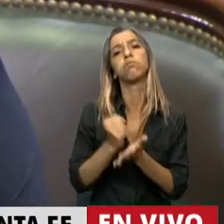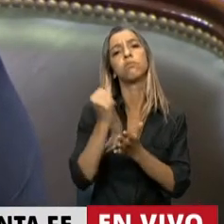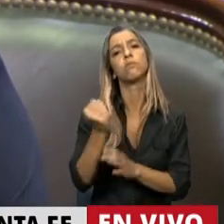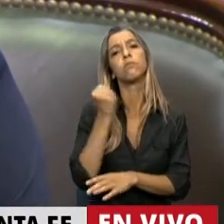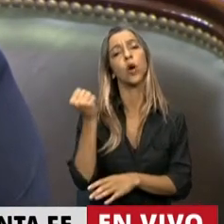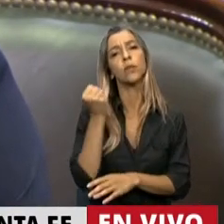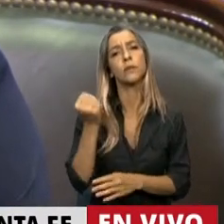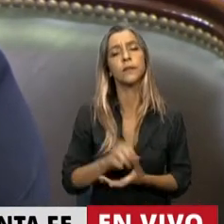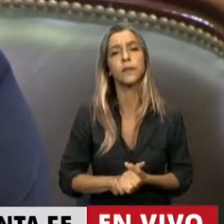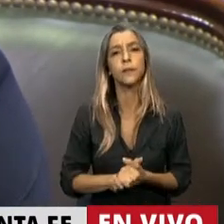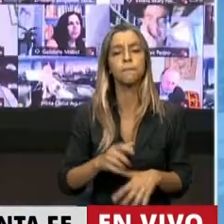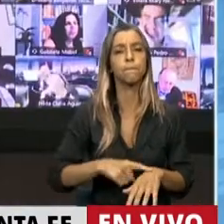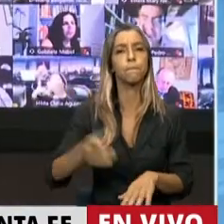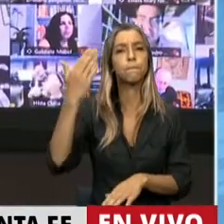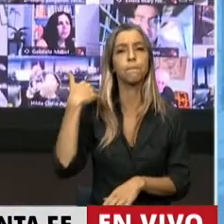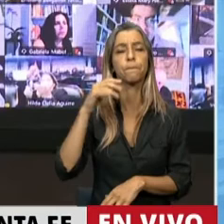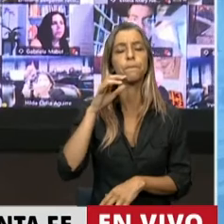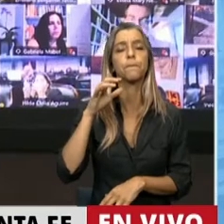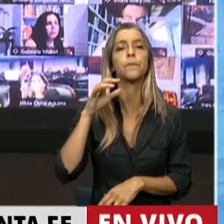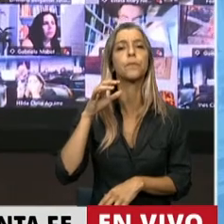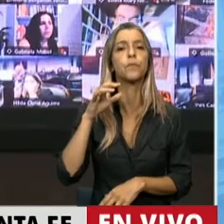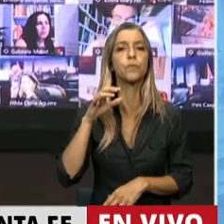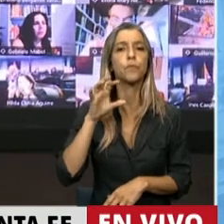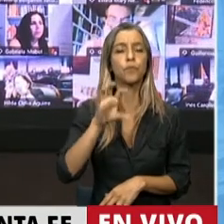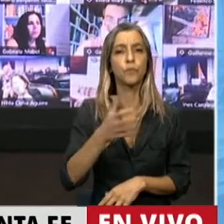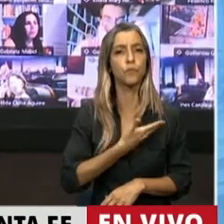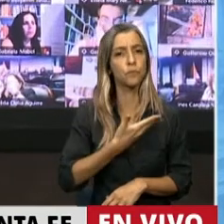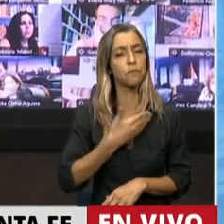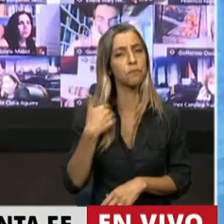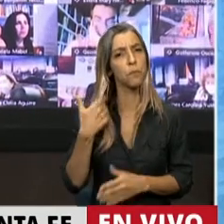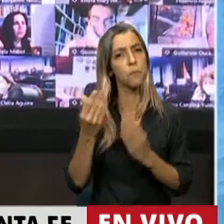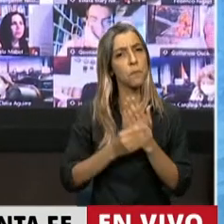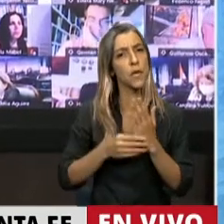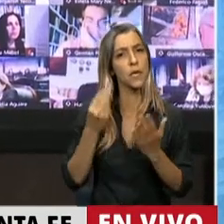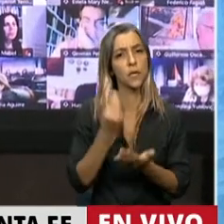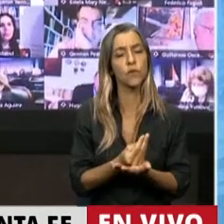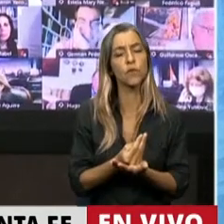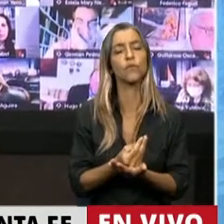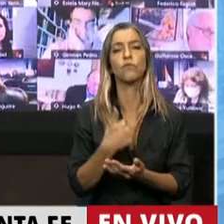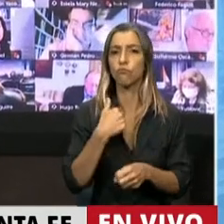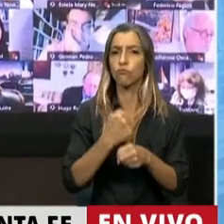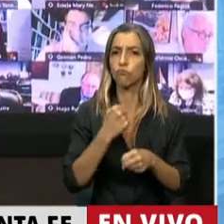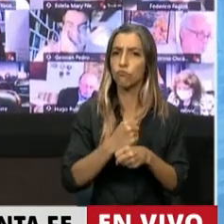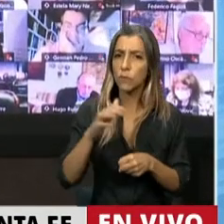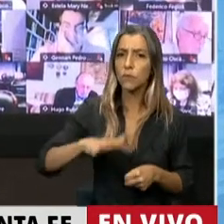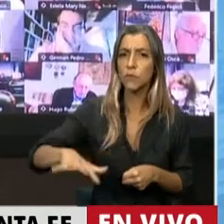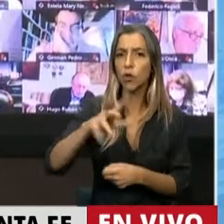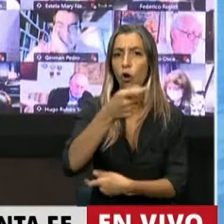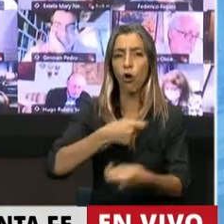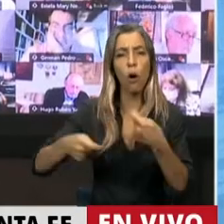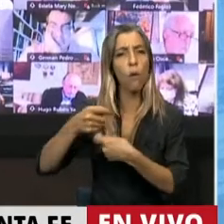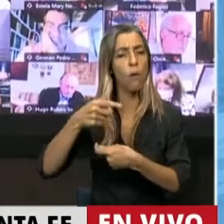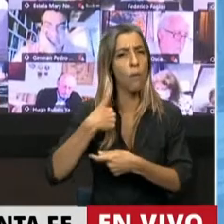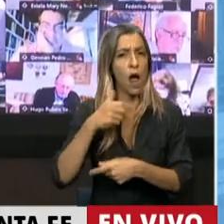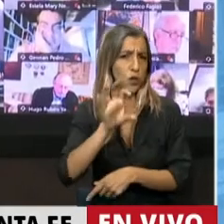fui Ministro de la Producción de Santa Fe y he trabajado con todo el sector comercial de mi provincia a